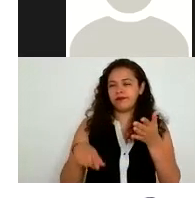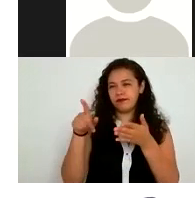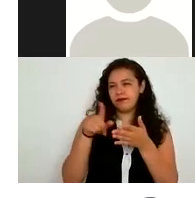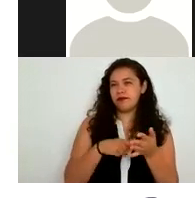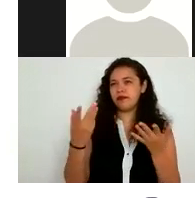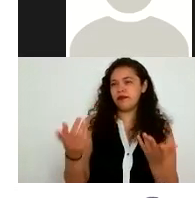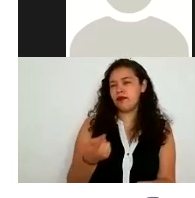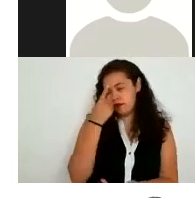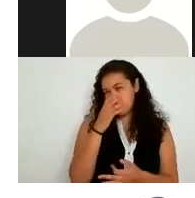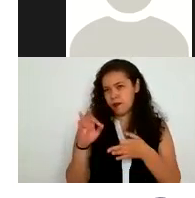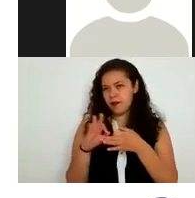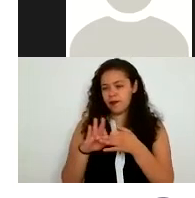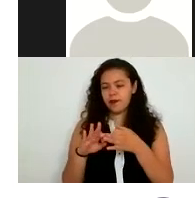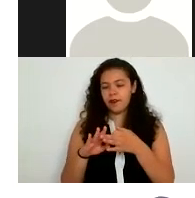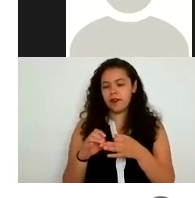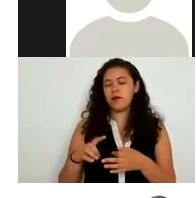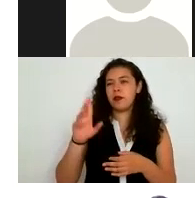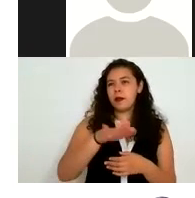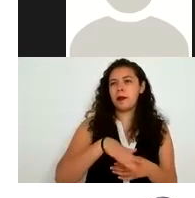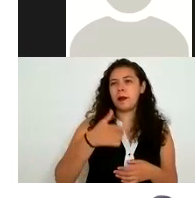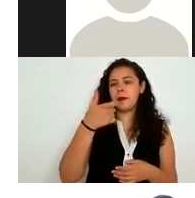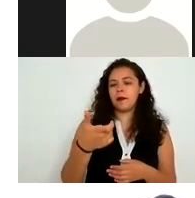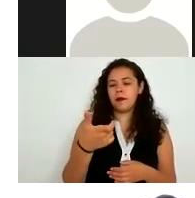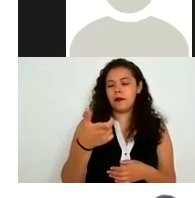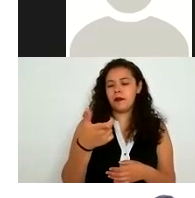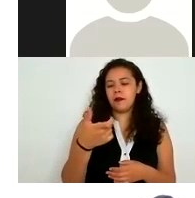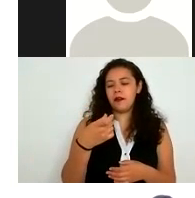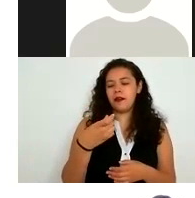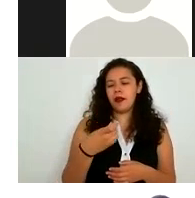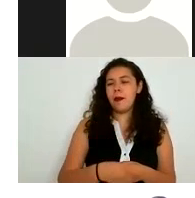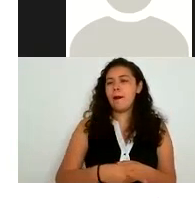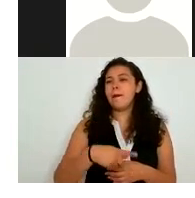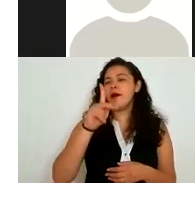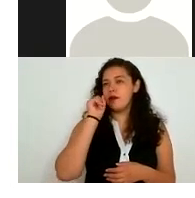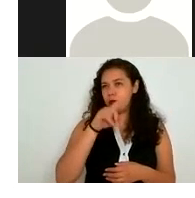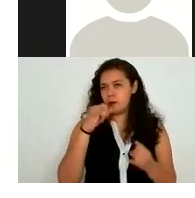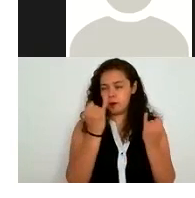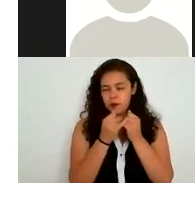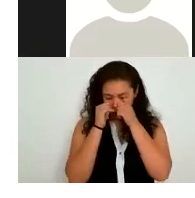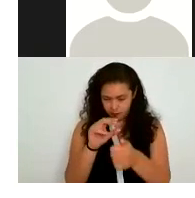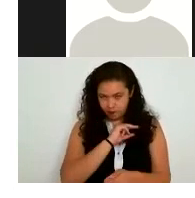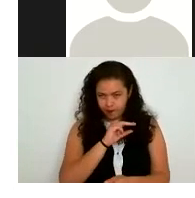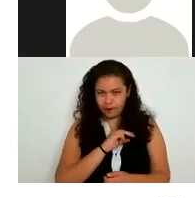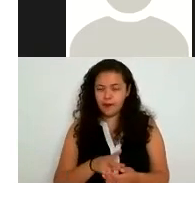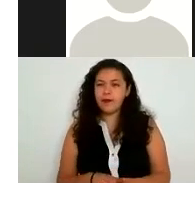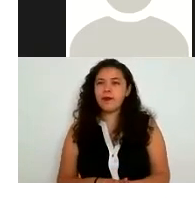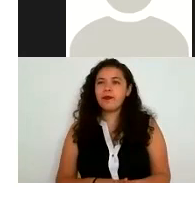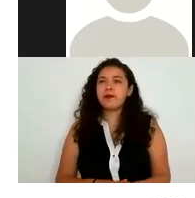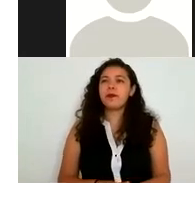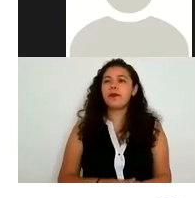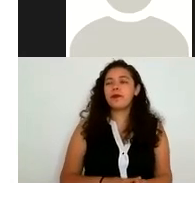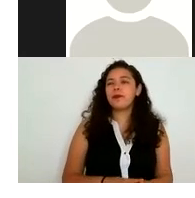en sector financiero o seguros pero aquí también ya suma el sector asistencial y básicamente retoma también las